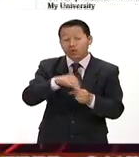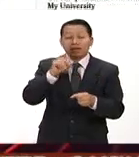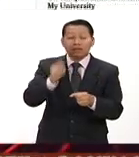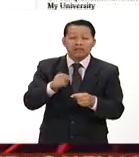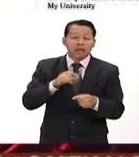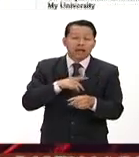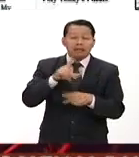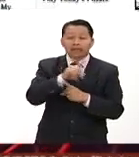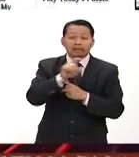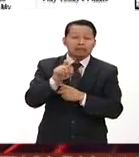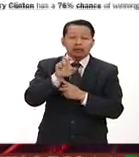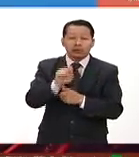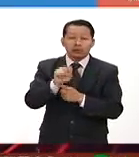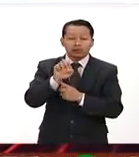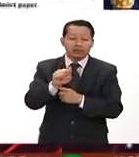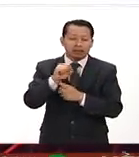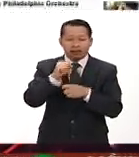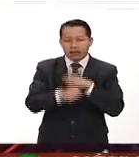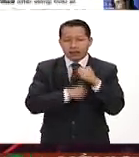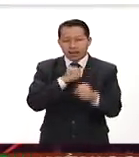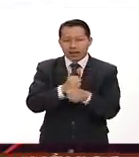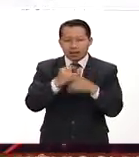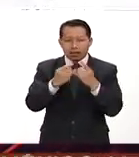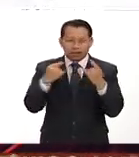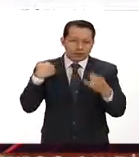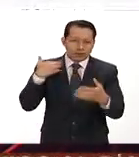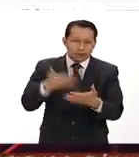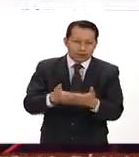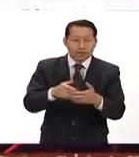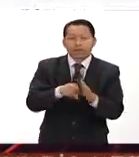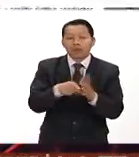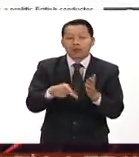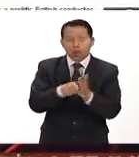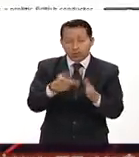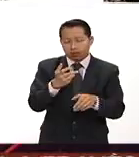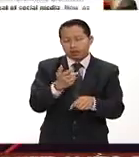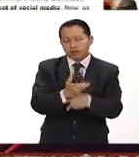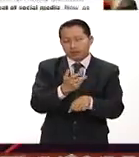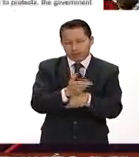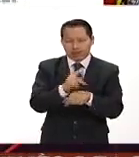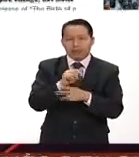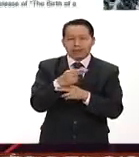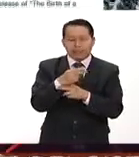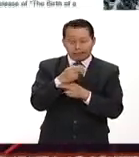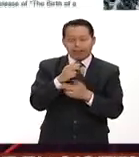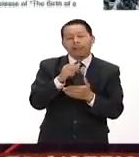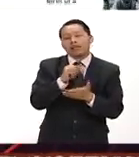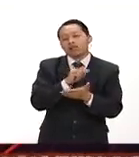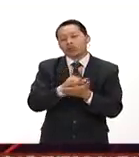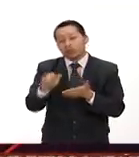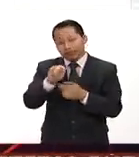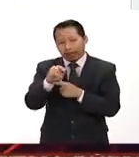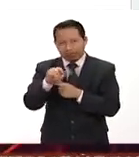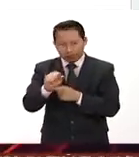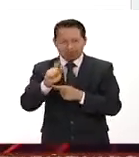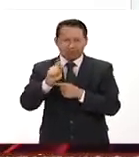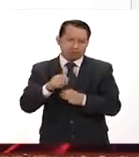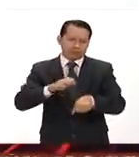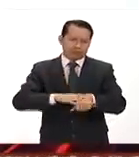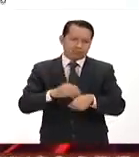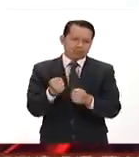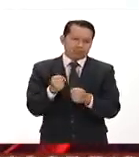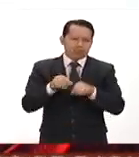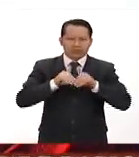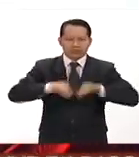165 años de historia el periódico estadounidense The New York Times probablemente el de mayor influencia a nivel mundial